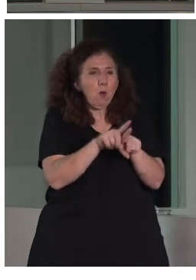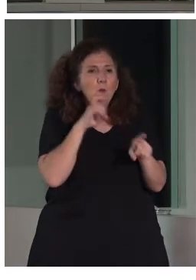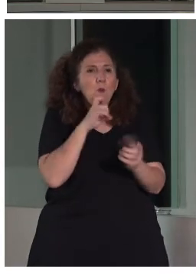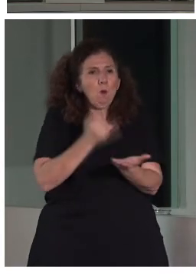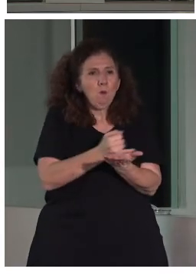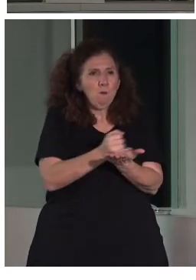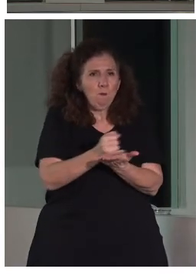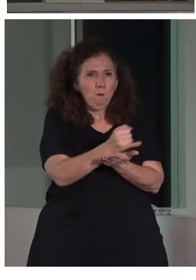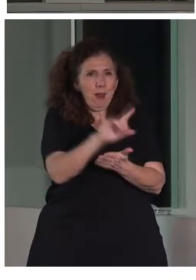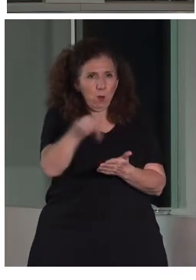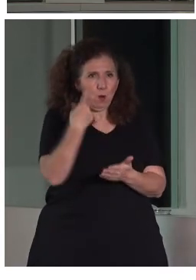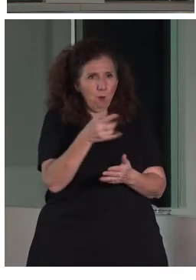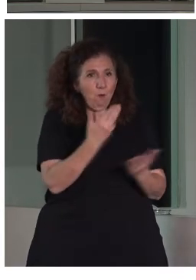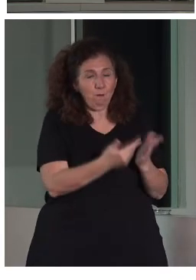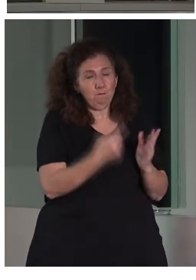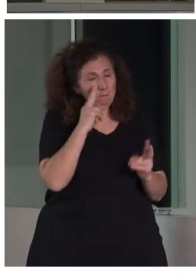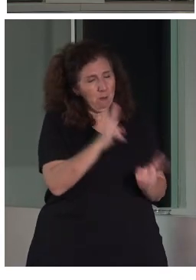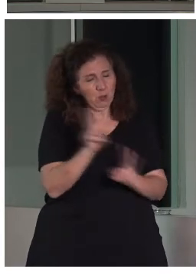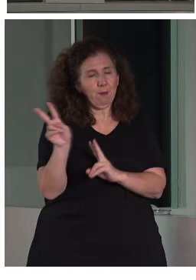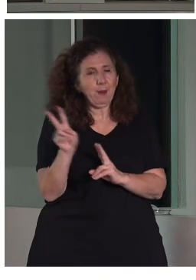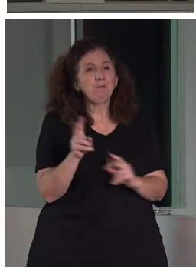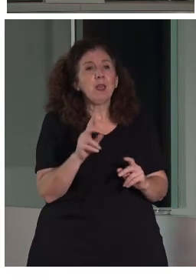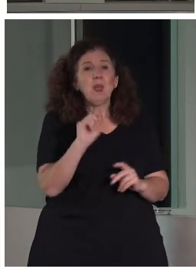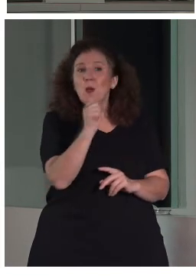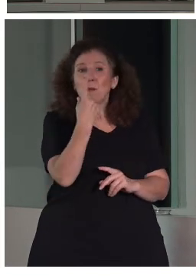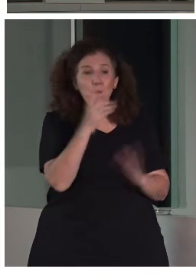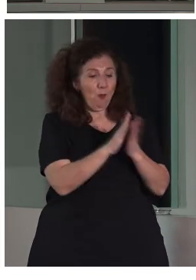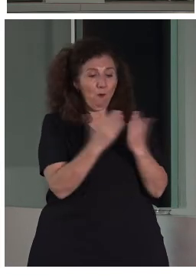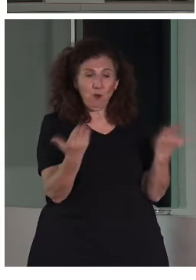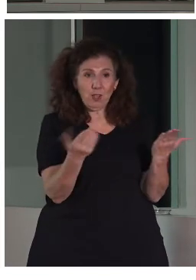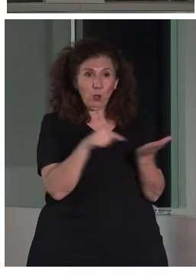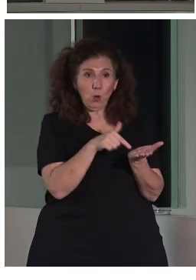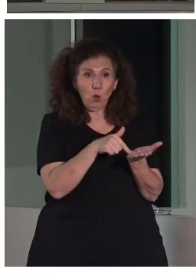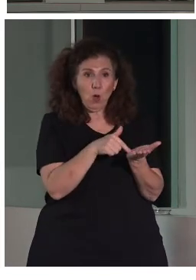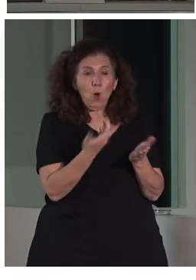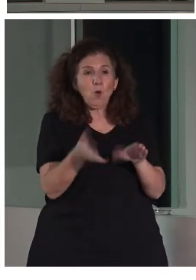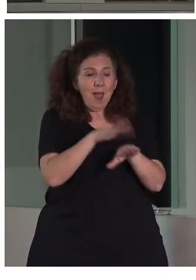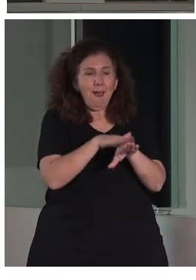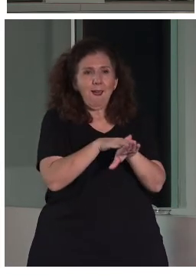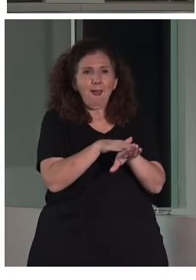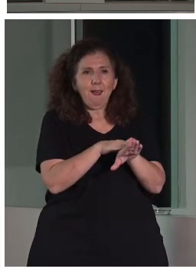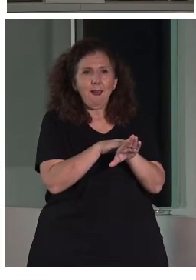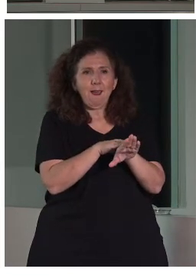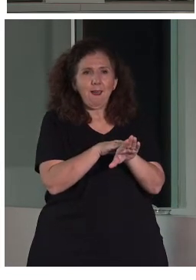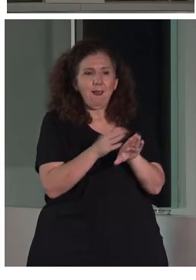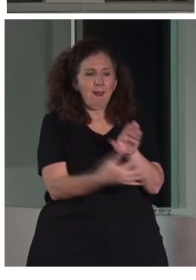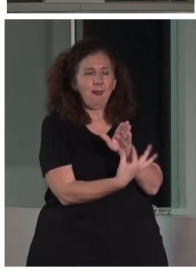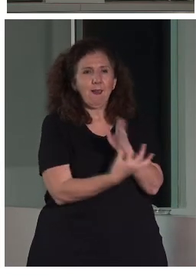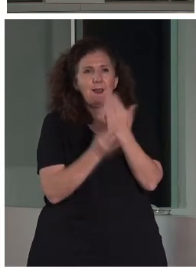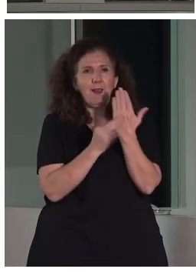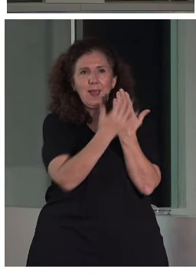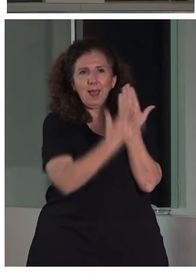que luego os voy a enseñar alguna muestra. Y lo primero que tiene que tener este folleto es una carátula de presentación. ¿Dónde estamos